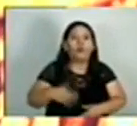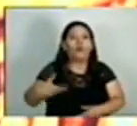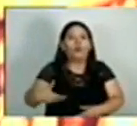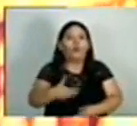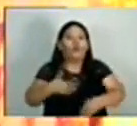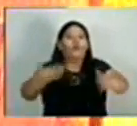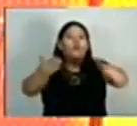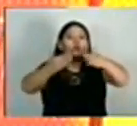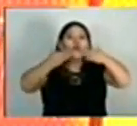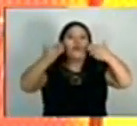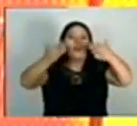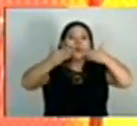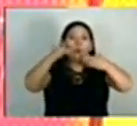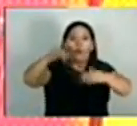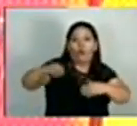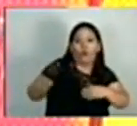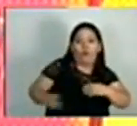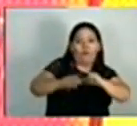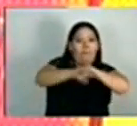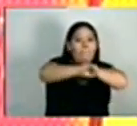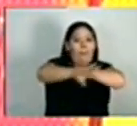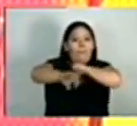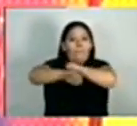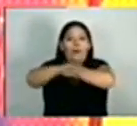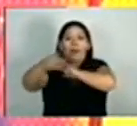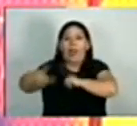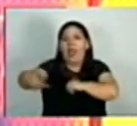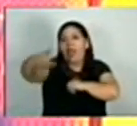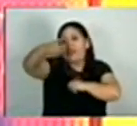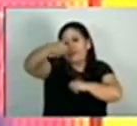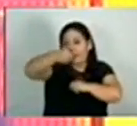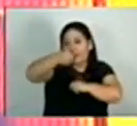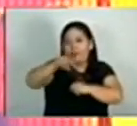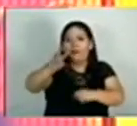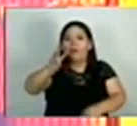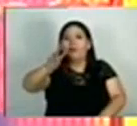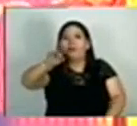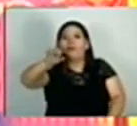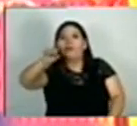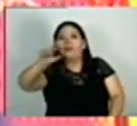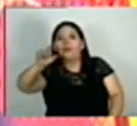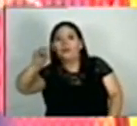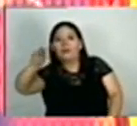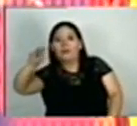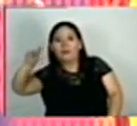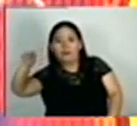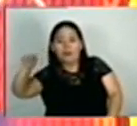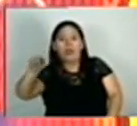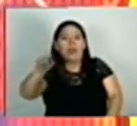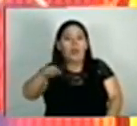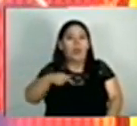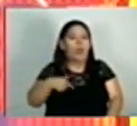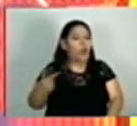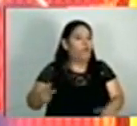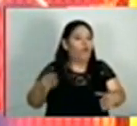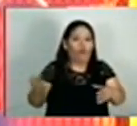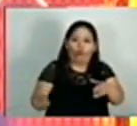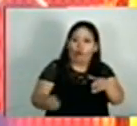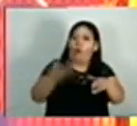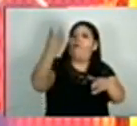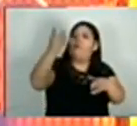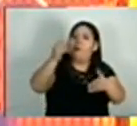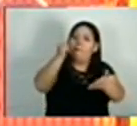contentos de este nuevo lanzamiento de Pizza Hut. Windstreet, una marca súper joven, una marca